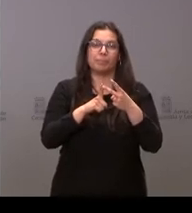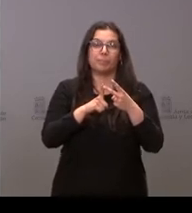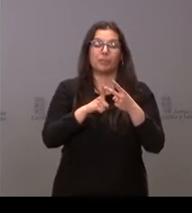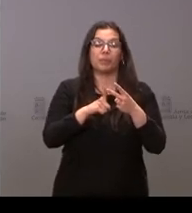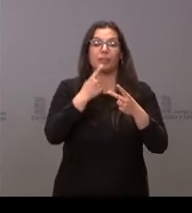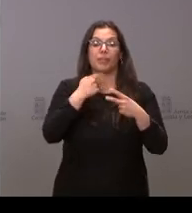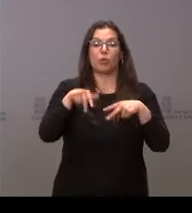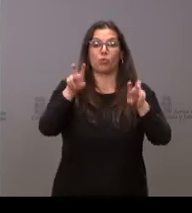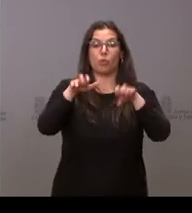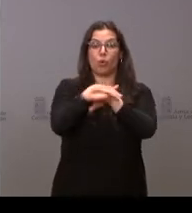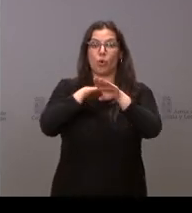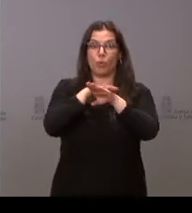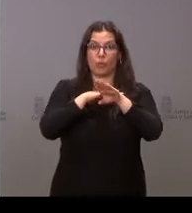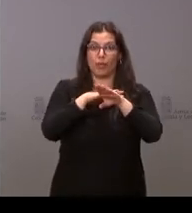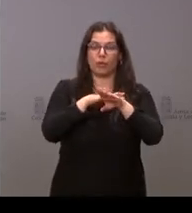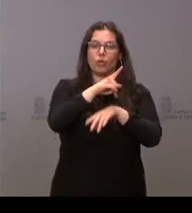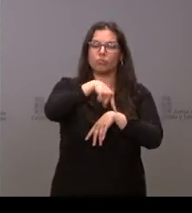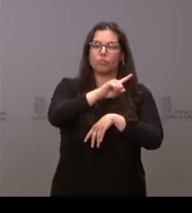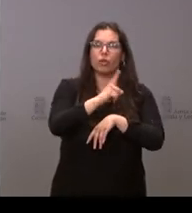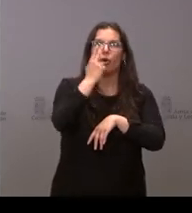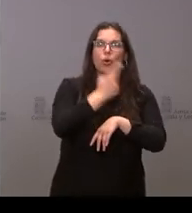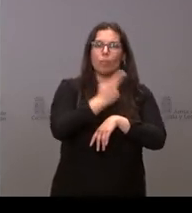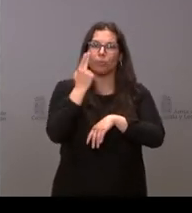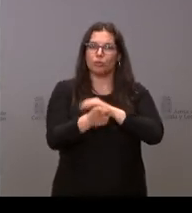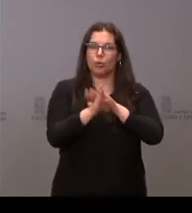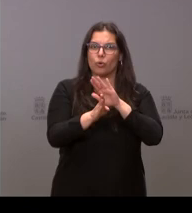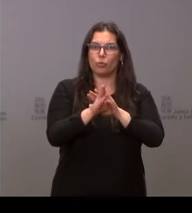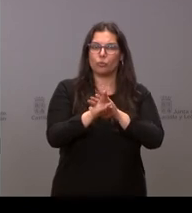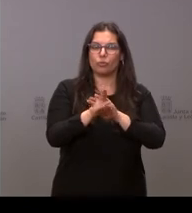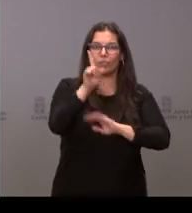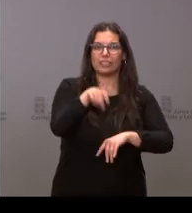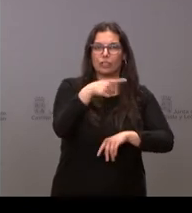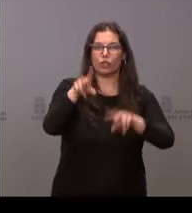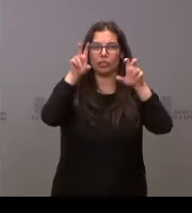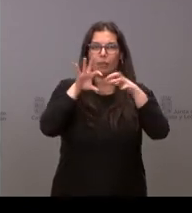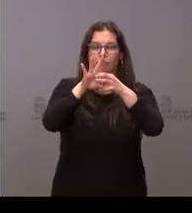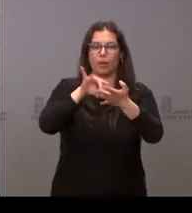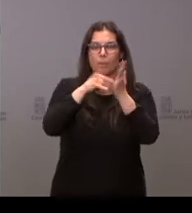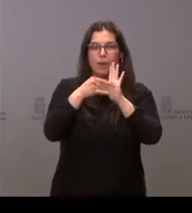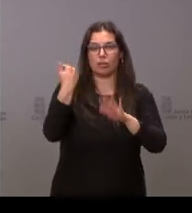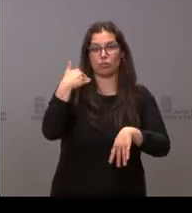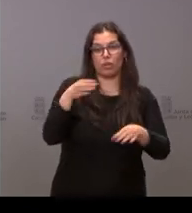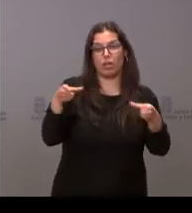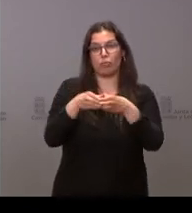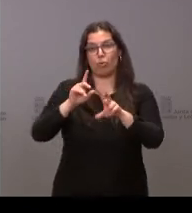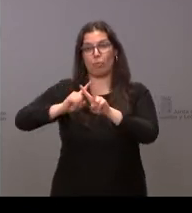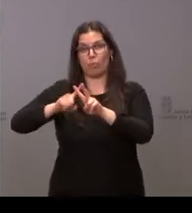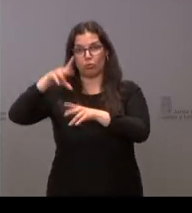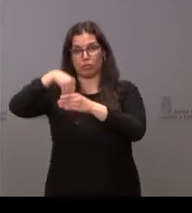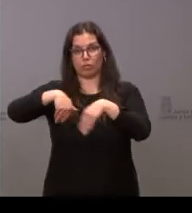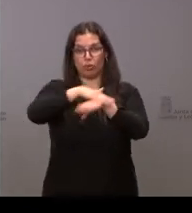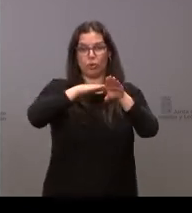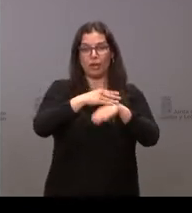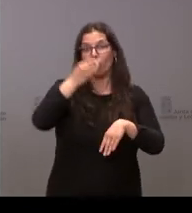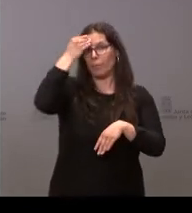Gobierno sigue en pie el compromiso de la Junta con el plan Soria y qué piensa su socio respecto a planes específicos de